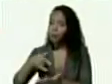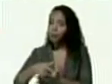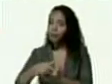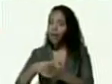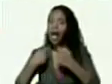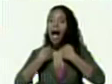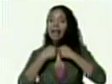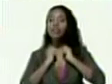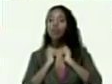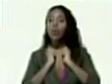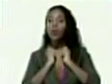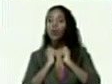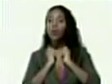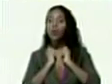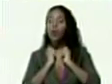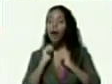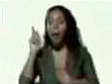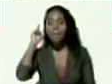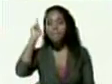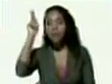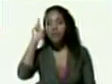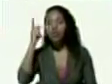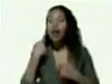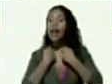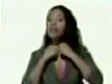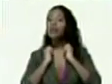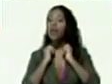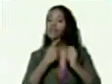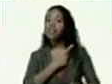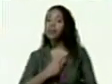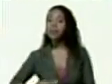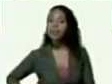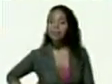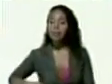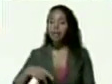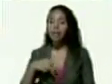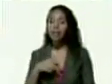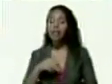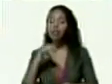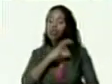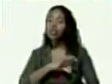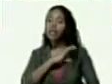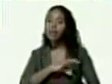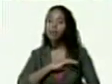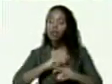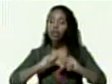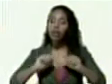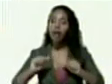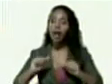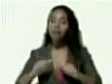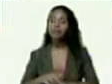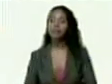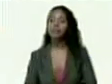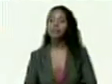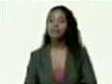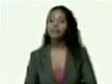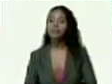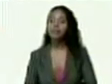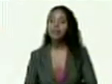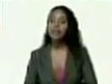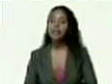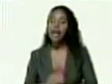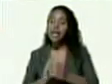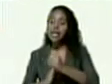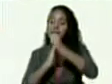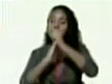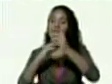el profe aristóbulo isturi vicepresidente del socialismo territorial y social y líder